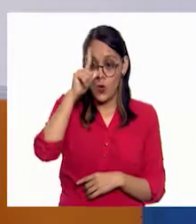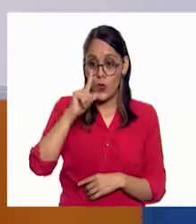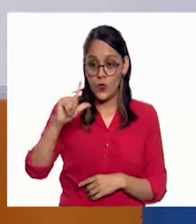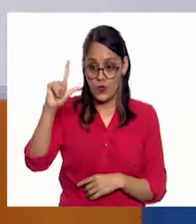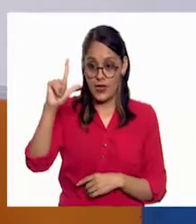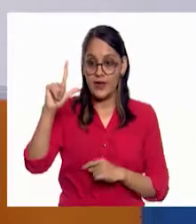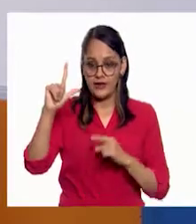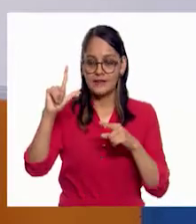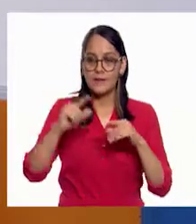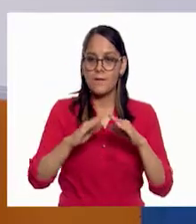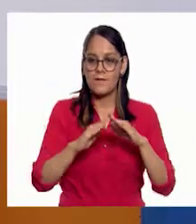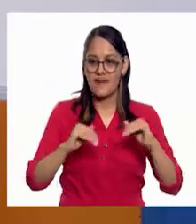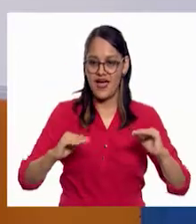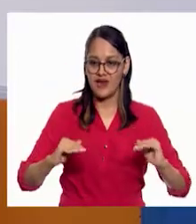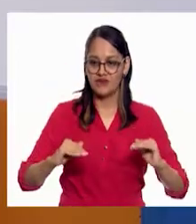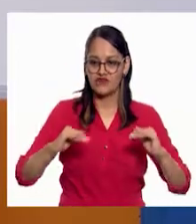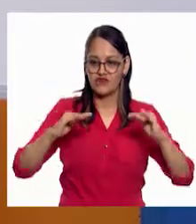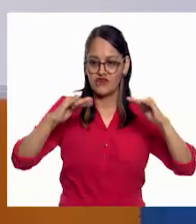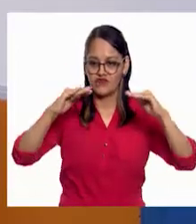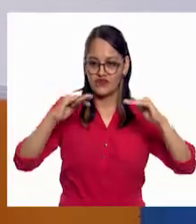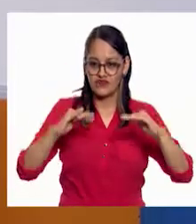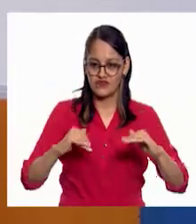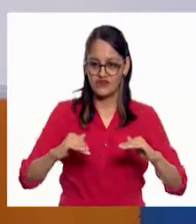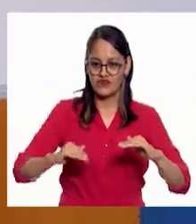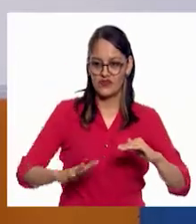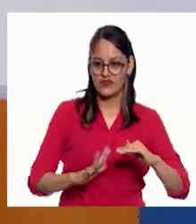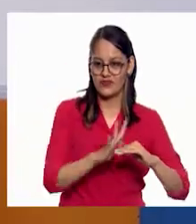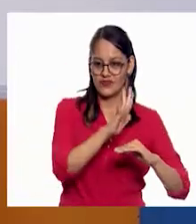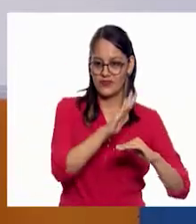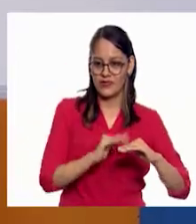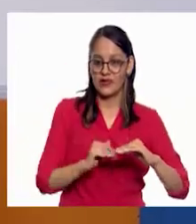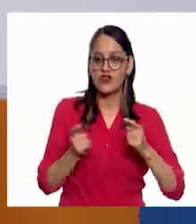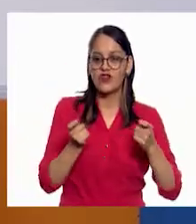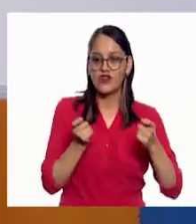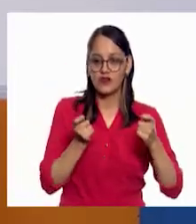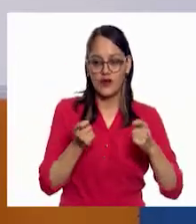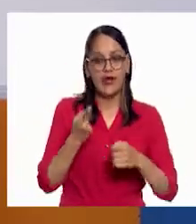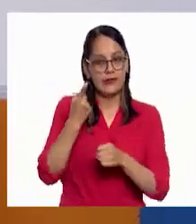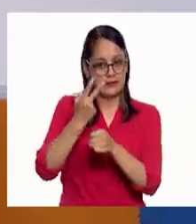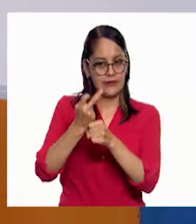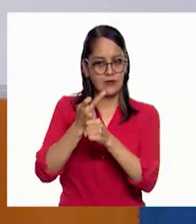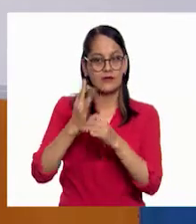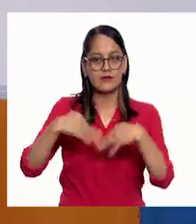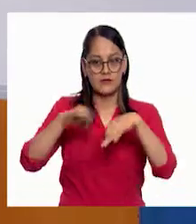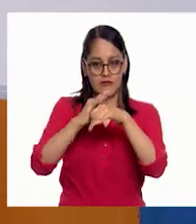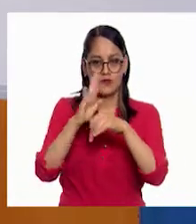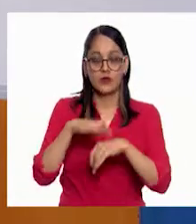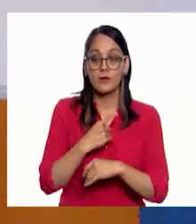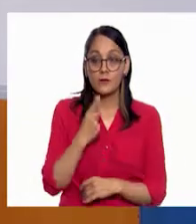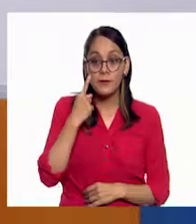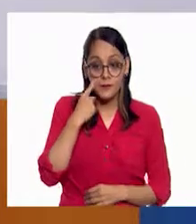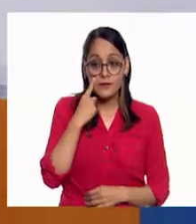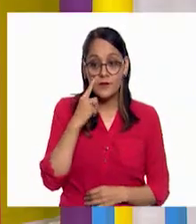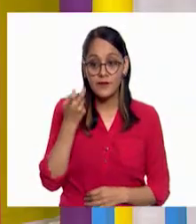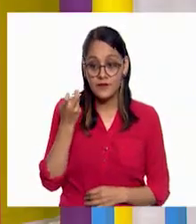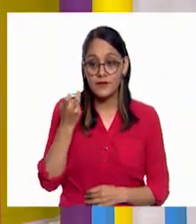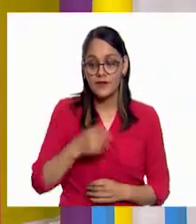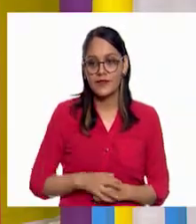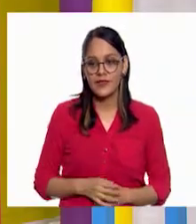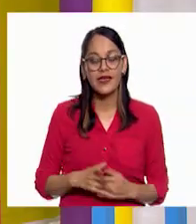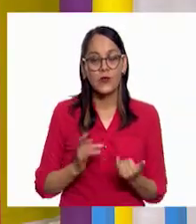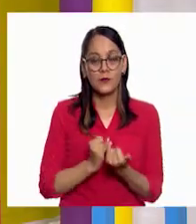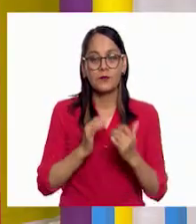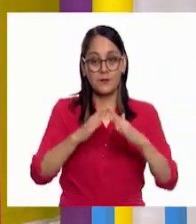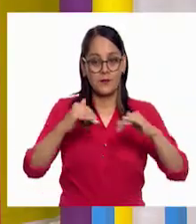marea. Por eso, este lo voy a poner en un segundo lugar. La luna controla la marea y los océanos